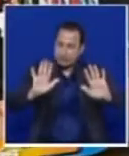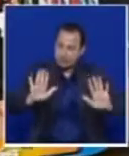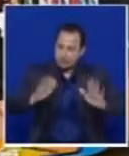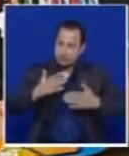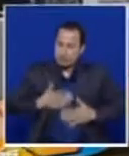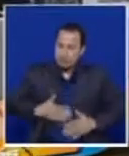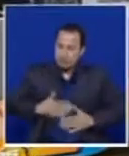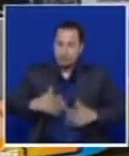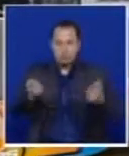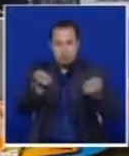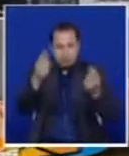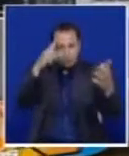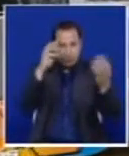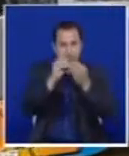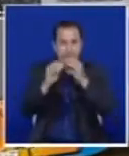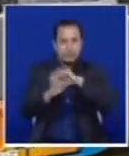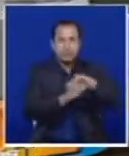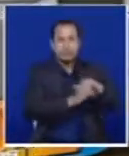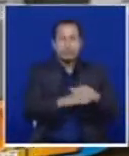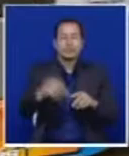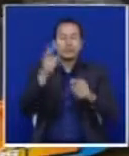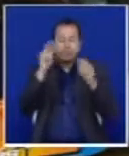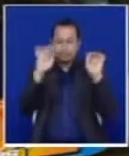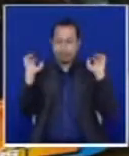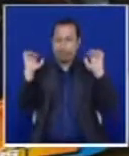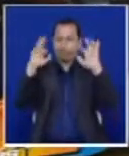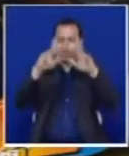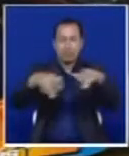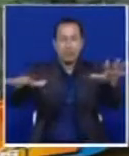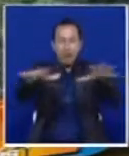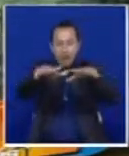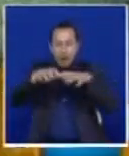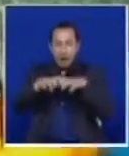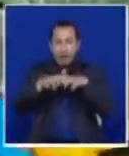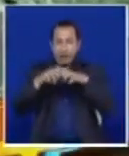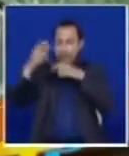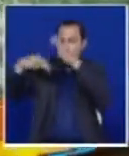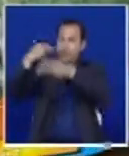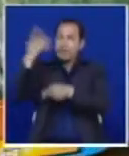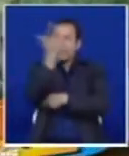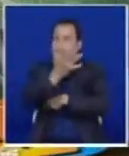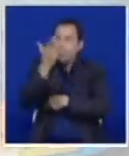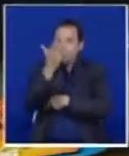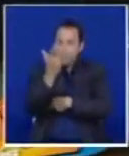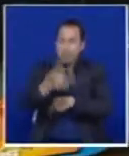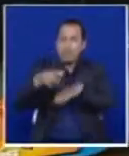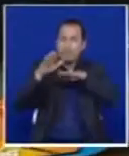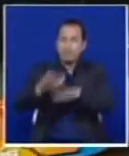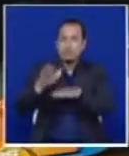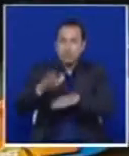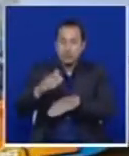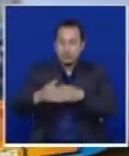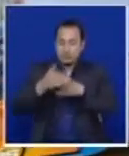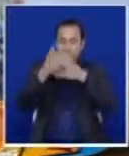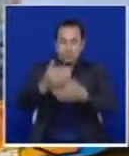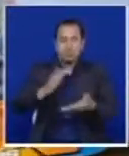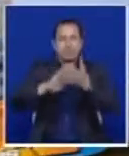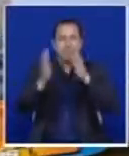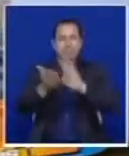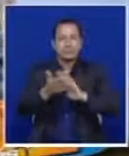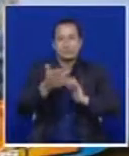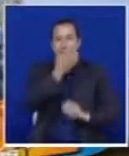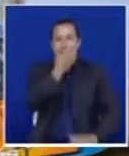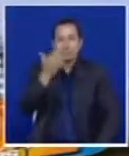En la cumbre afro, líderes africanos le dieron un espaldarazo al proceso de paz con las FARC. Habló el reconocido